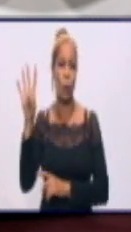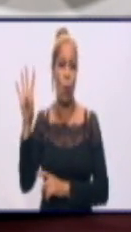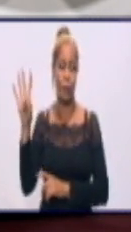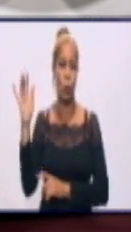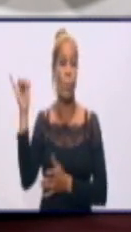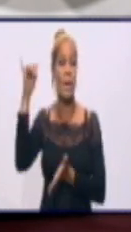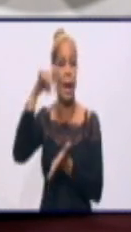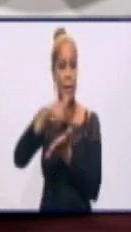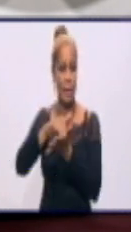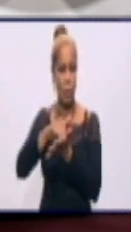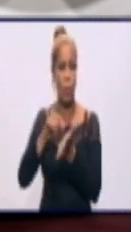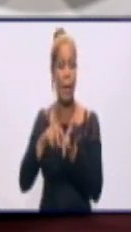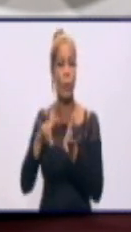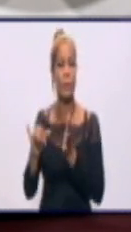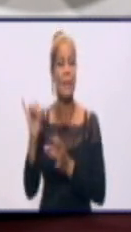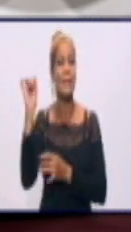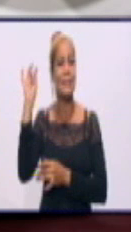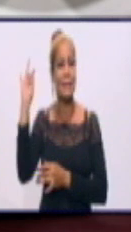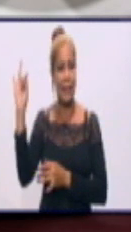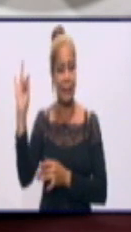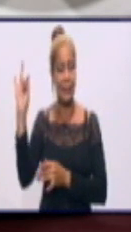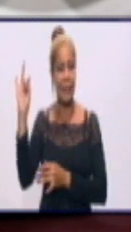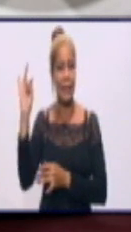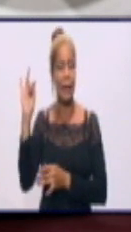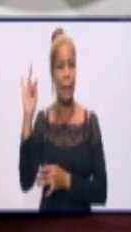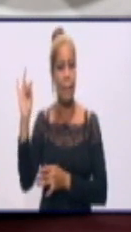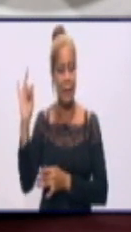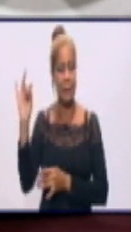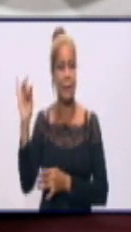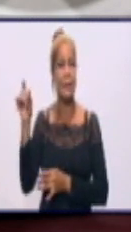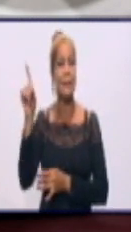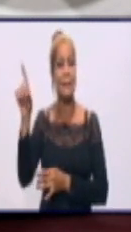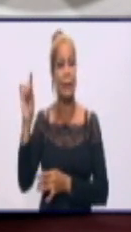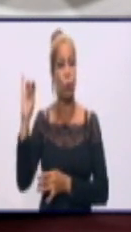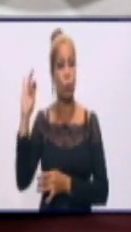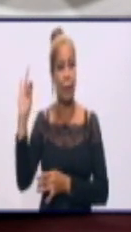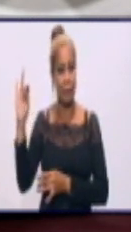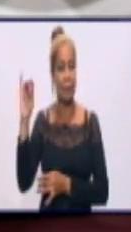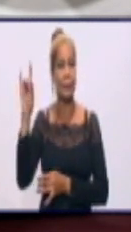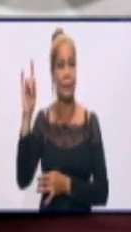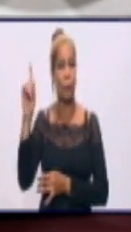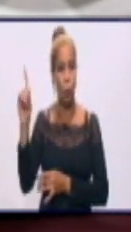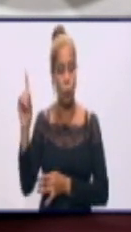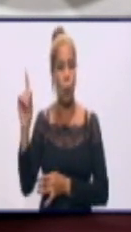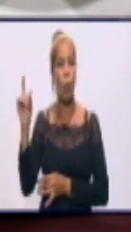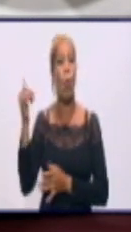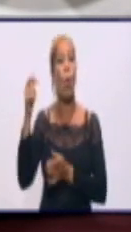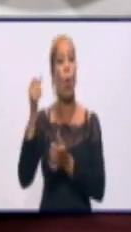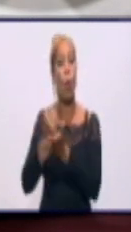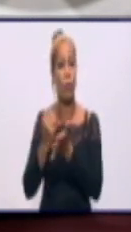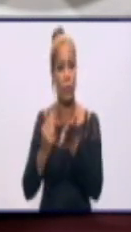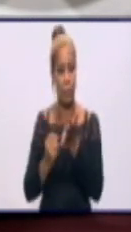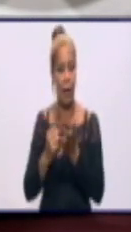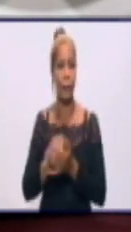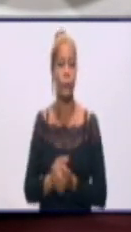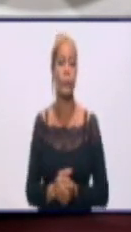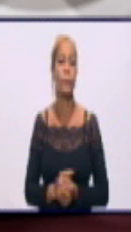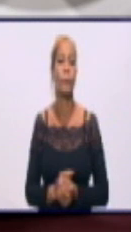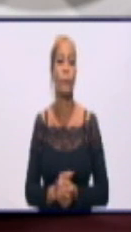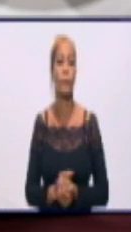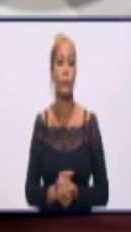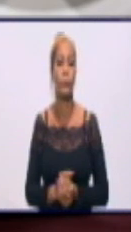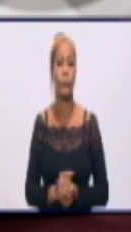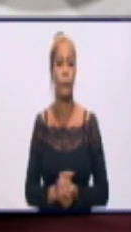acumula ya 7.076 casos confirmados. De ellos, 6.725 autóctonos y 351